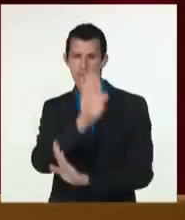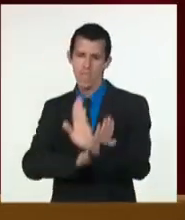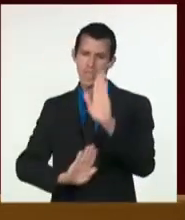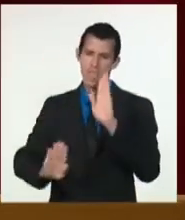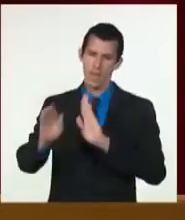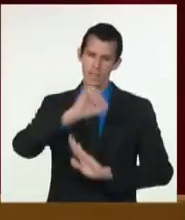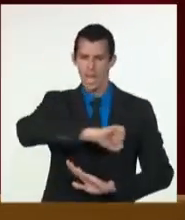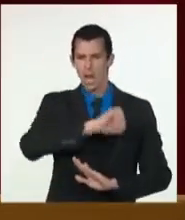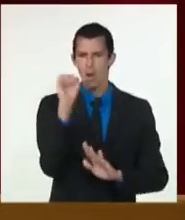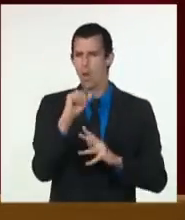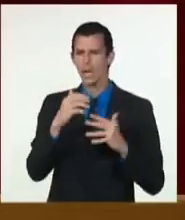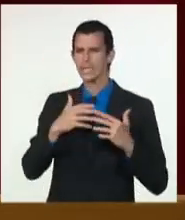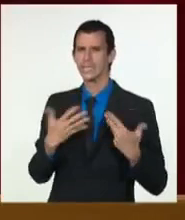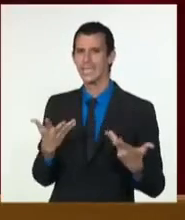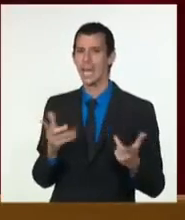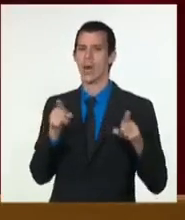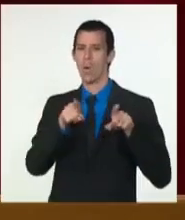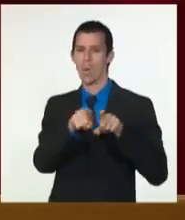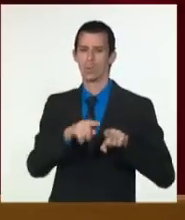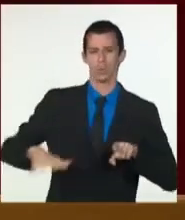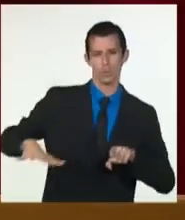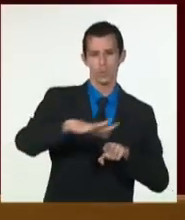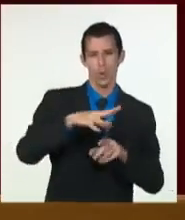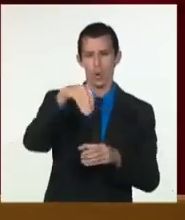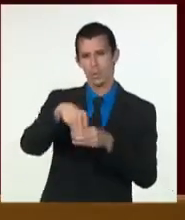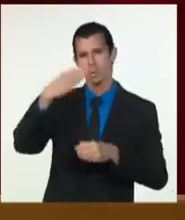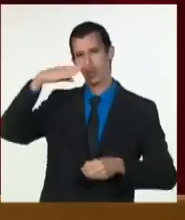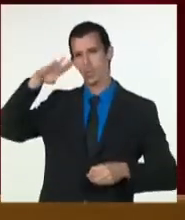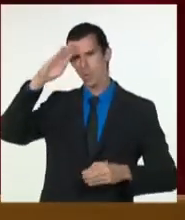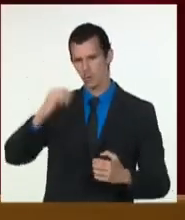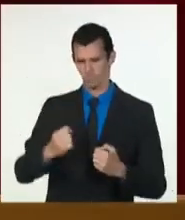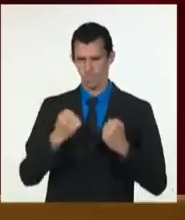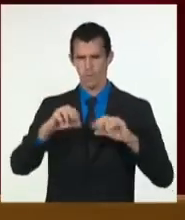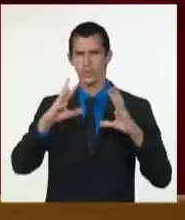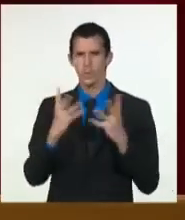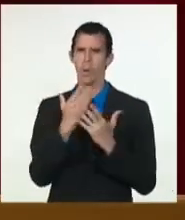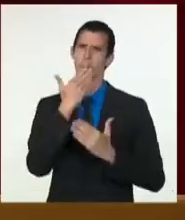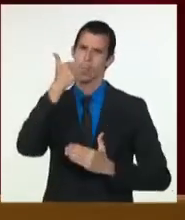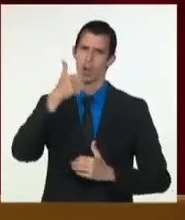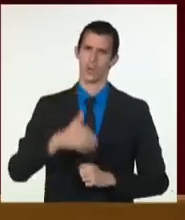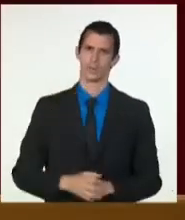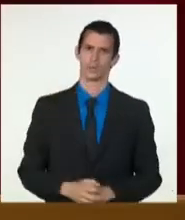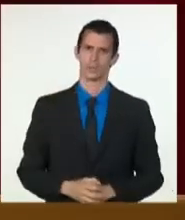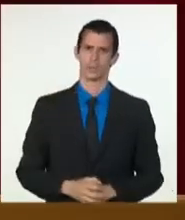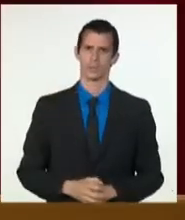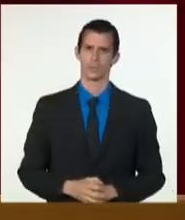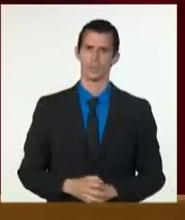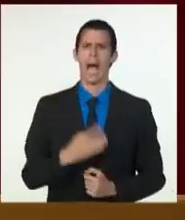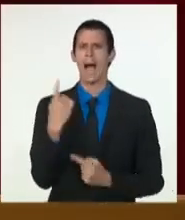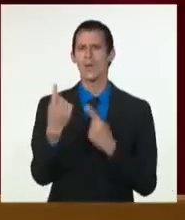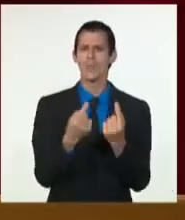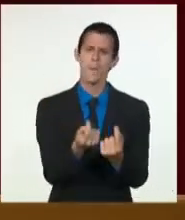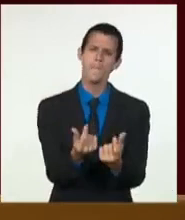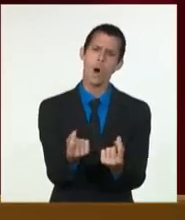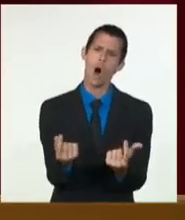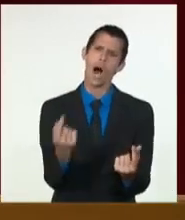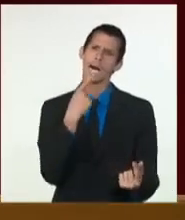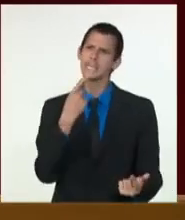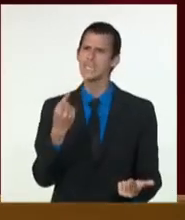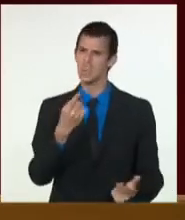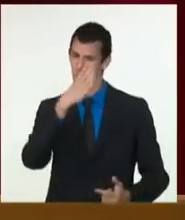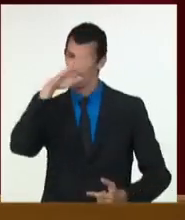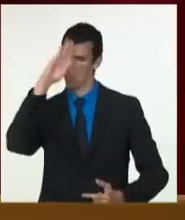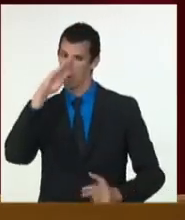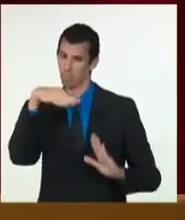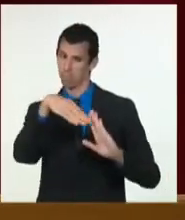de ingobernabilidad, Estado fallido e inseguridad ciudadana. El plan es desacreditar en